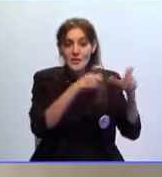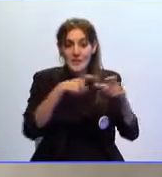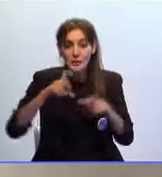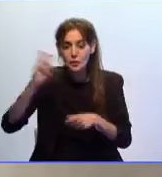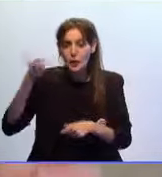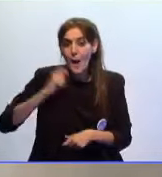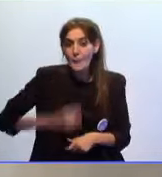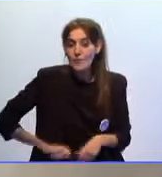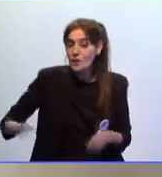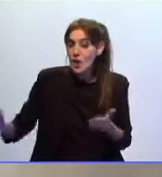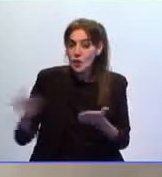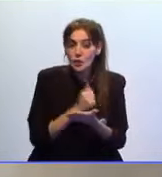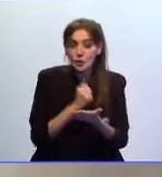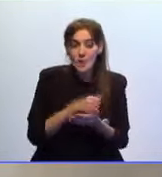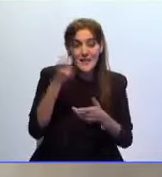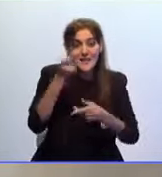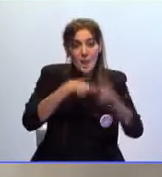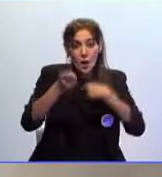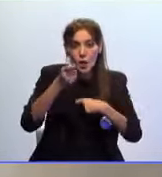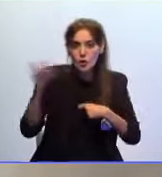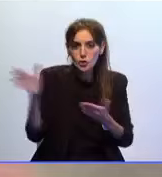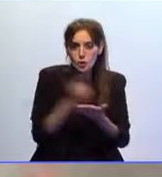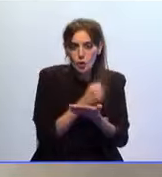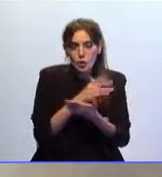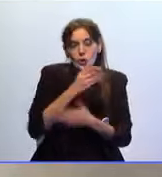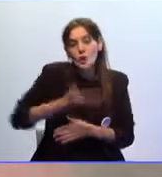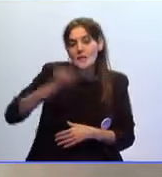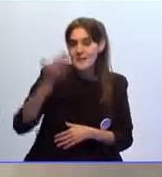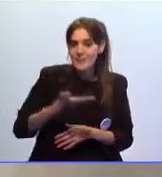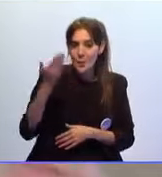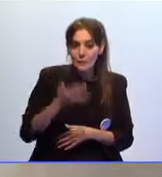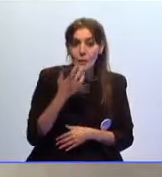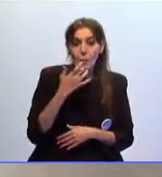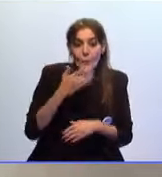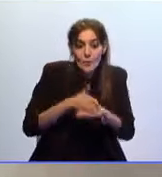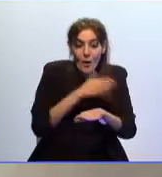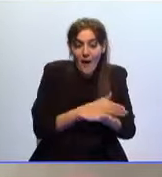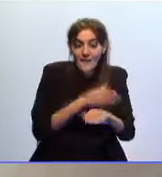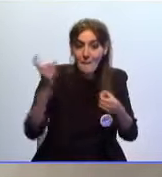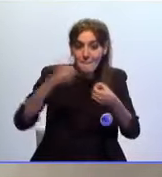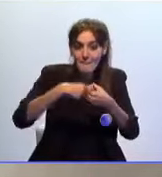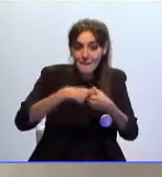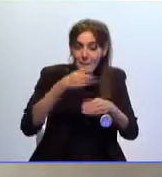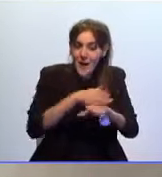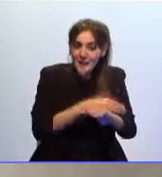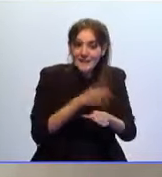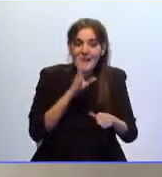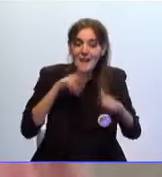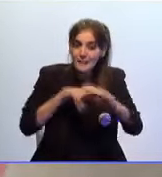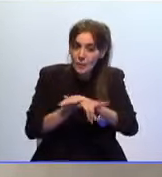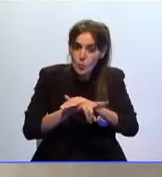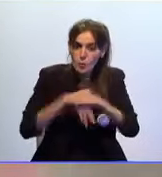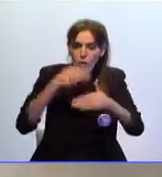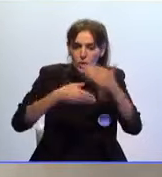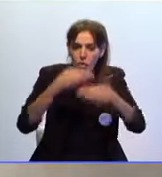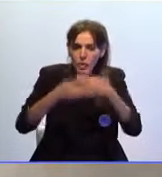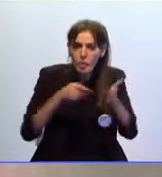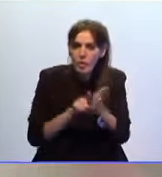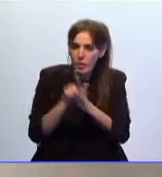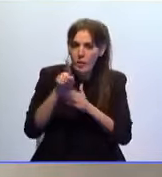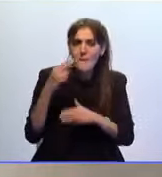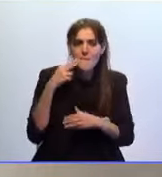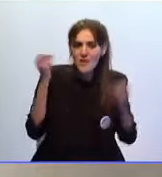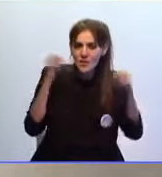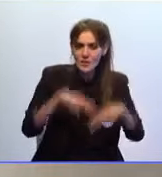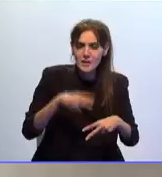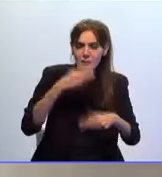todos los profesionales y a todos los negocios con lo cual es importante cuando antes nos integremos en esta herramienta de producción sin miedo y sin aspamiento